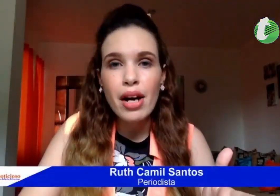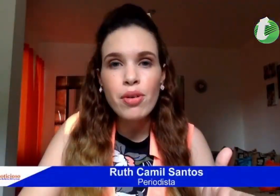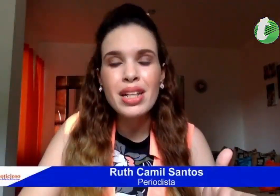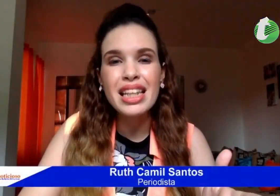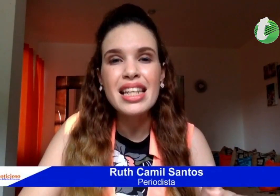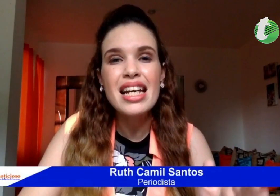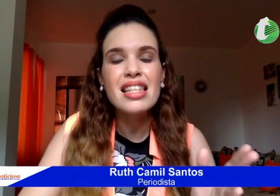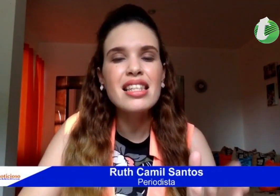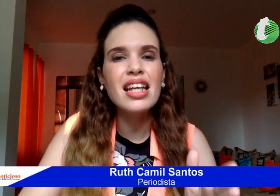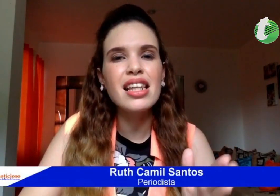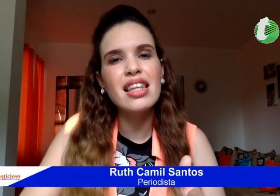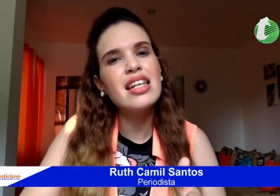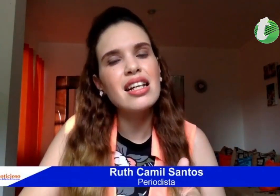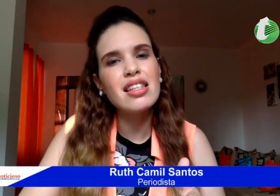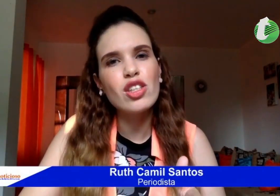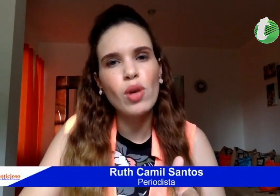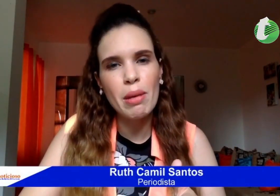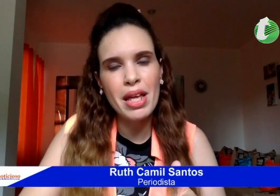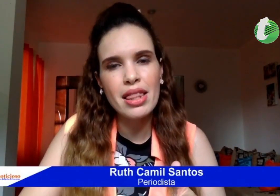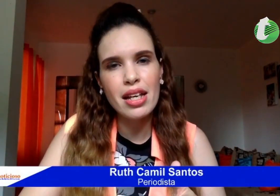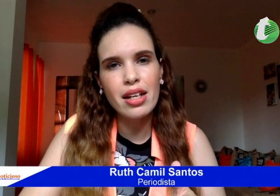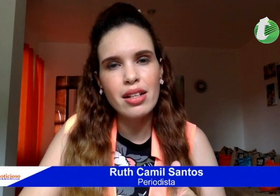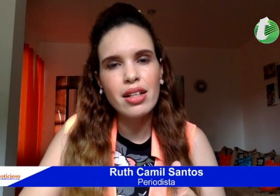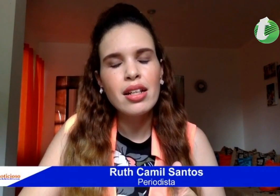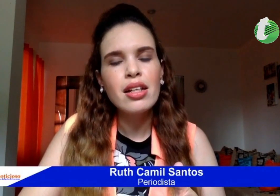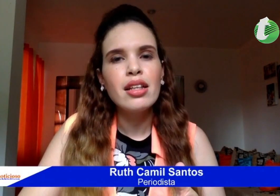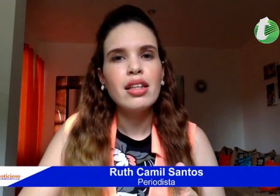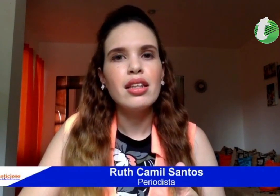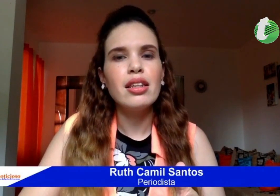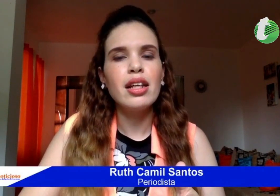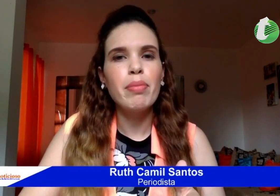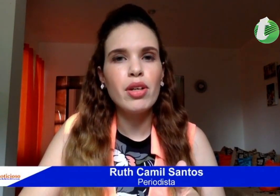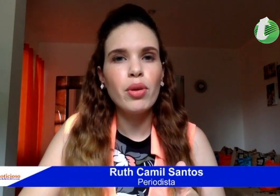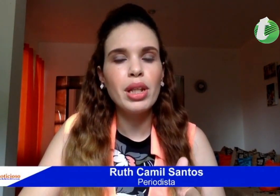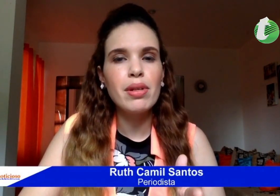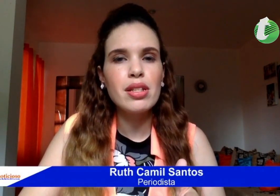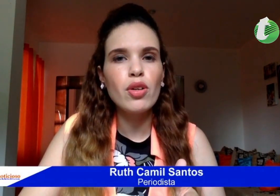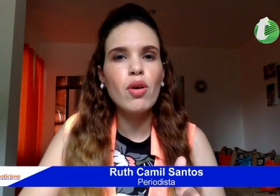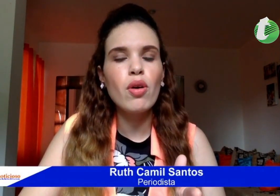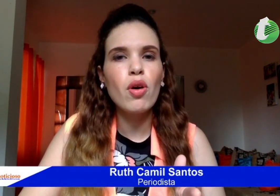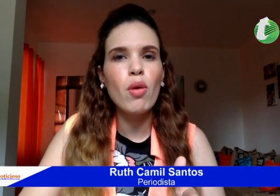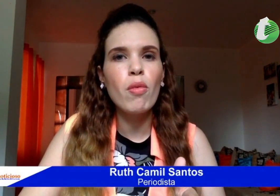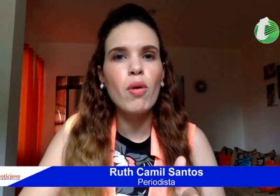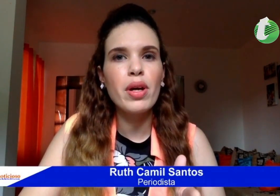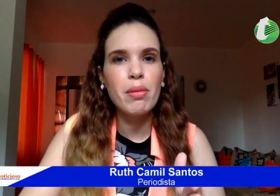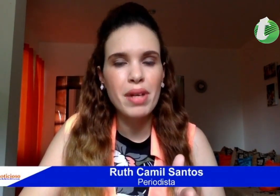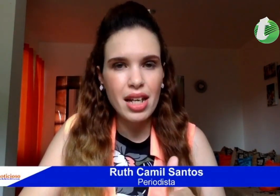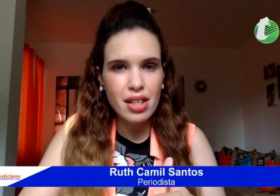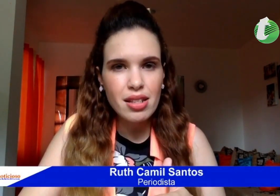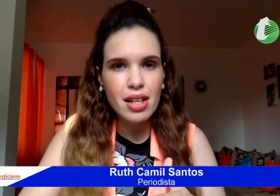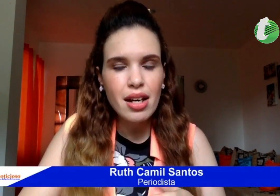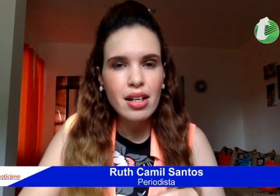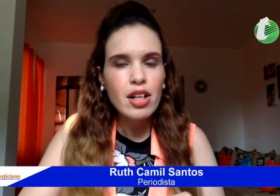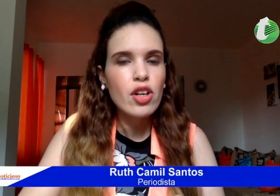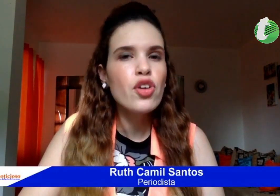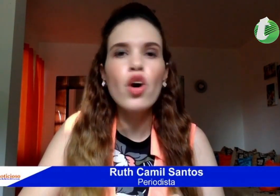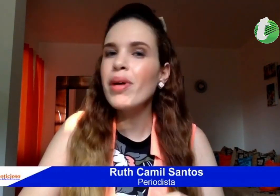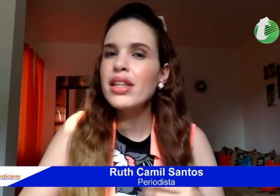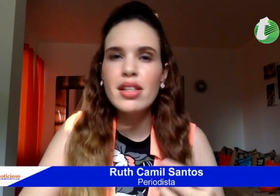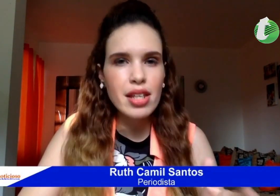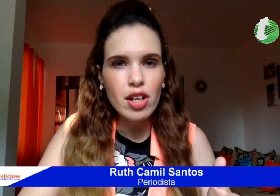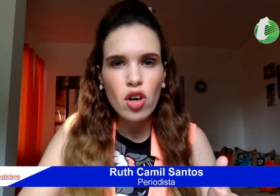aprobaron 17 días solamente del periodo establecido como de emergencia